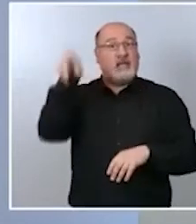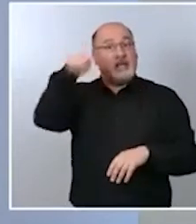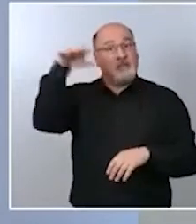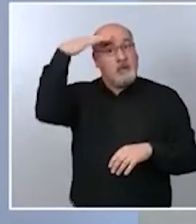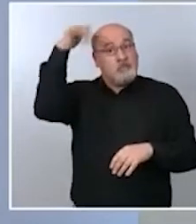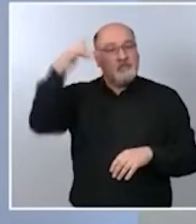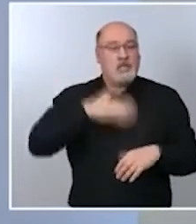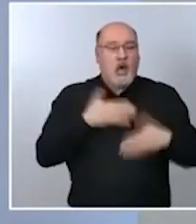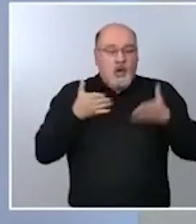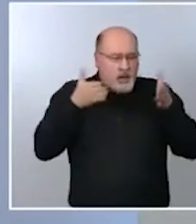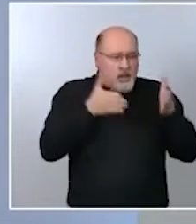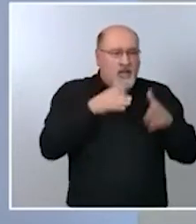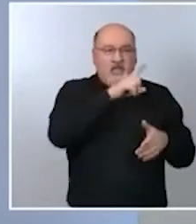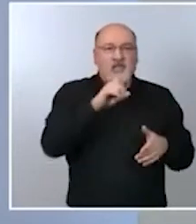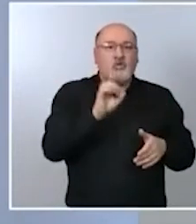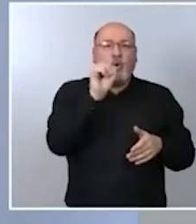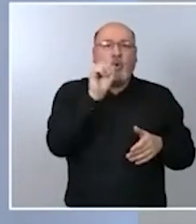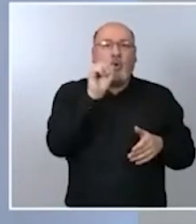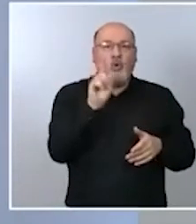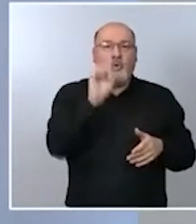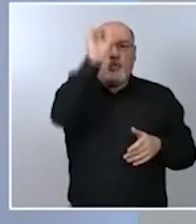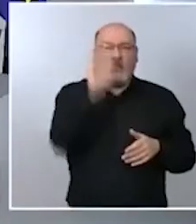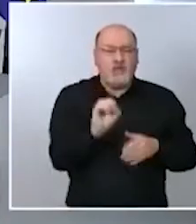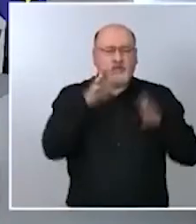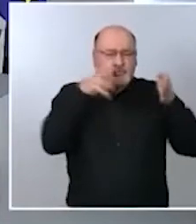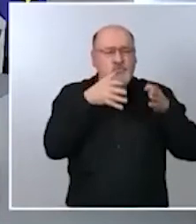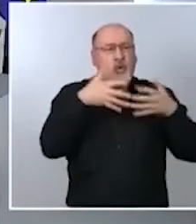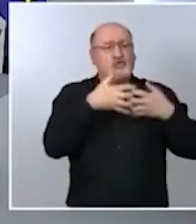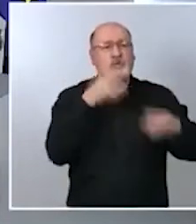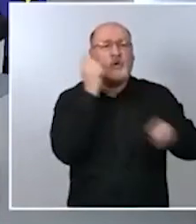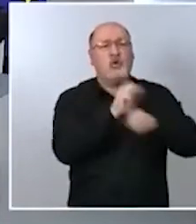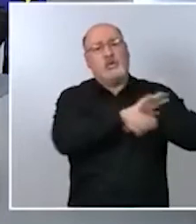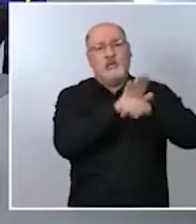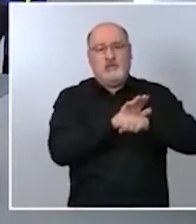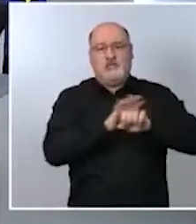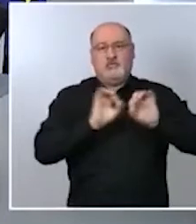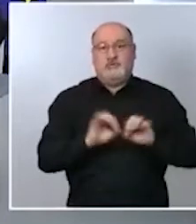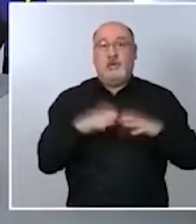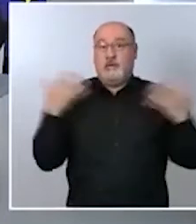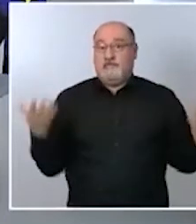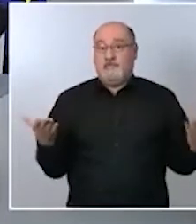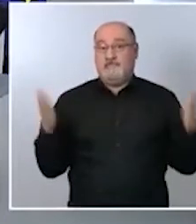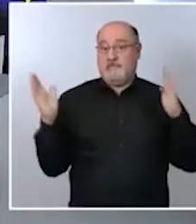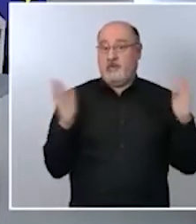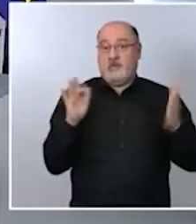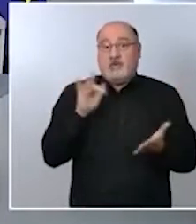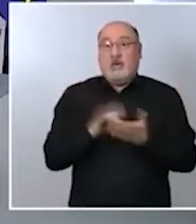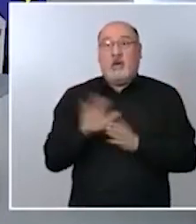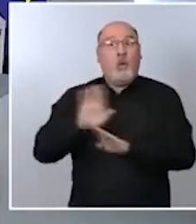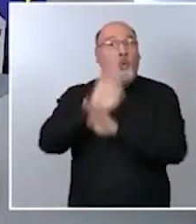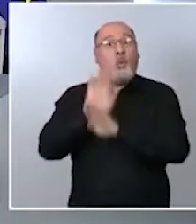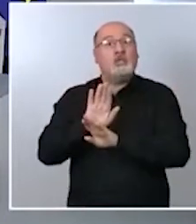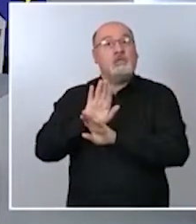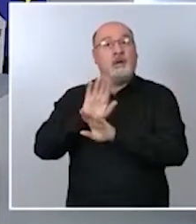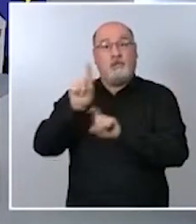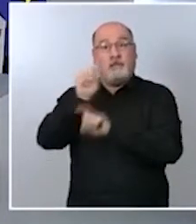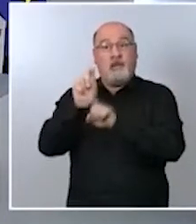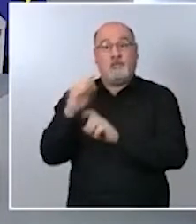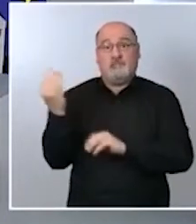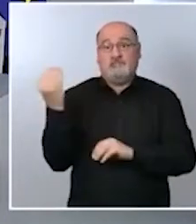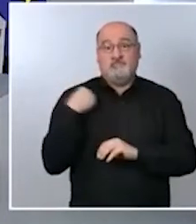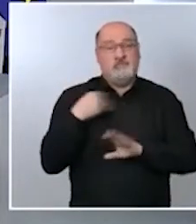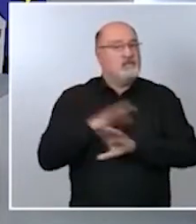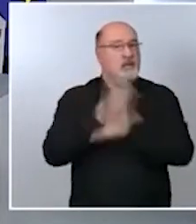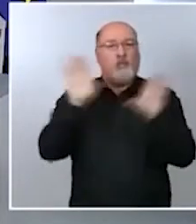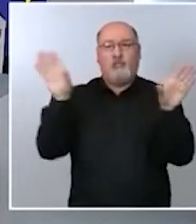centrado en la lucha contra el virus pues llegado a este punto y con esta última pregunta damos por concluida esta rueda de